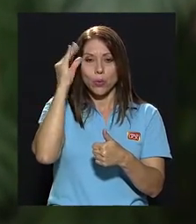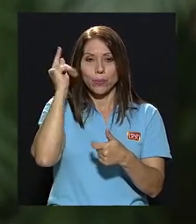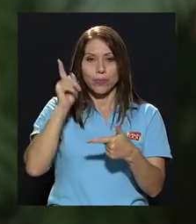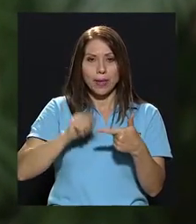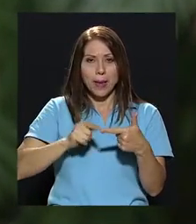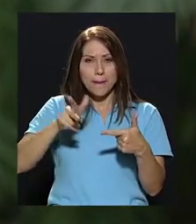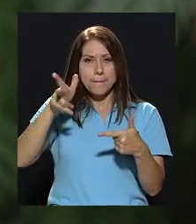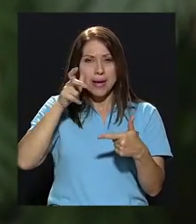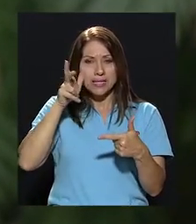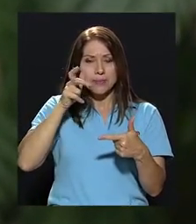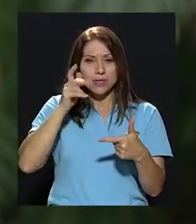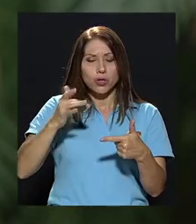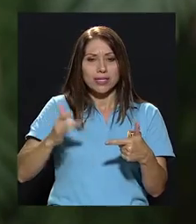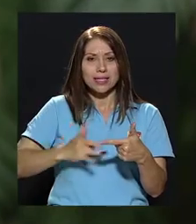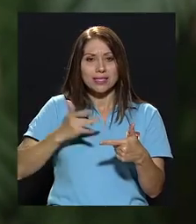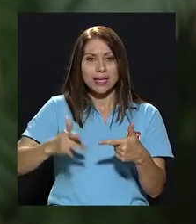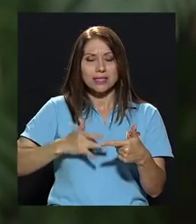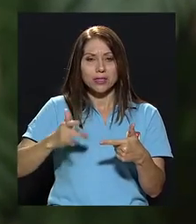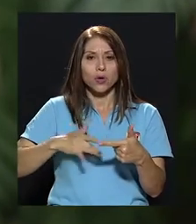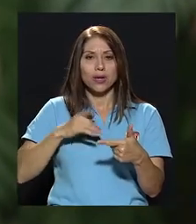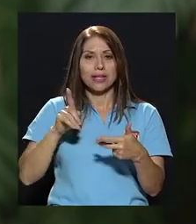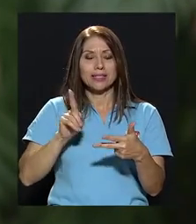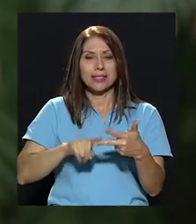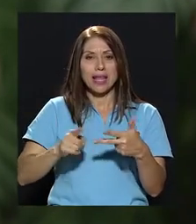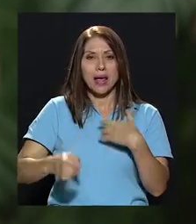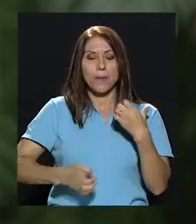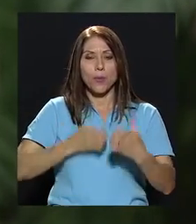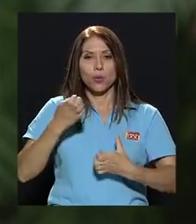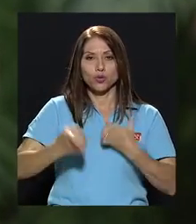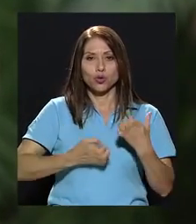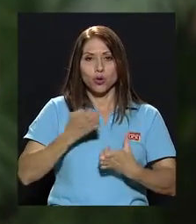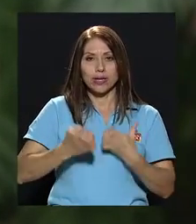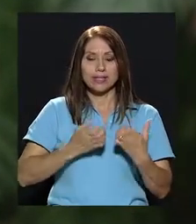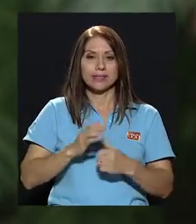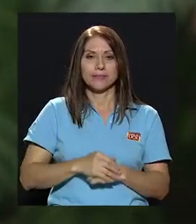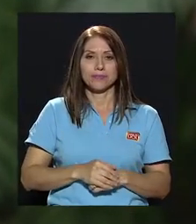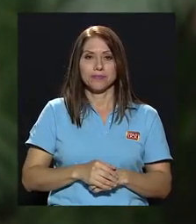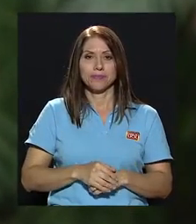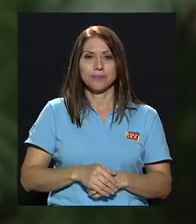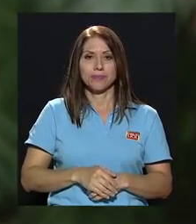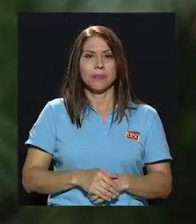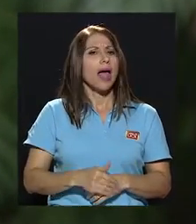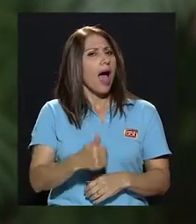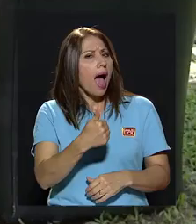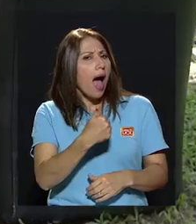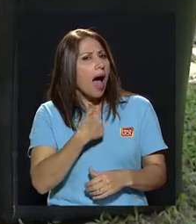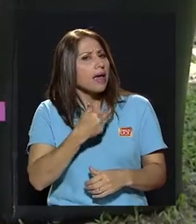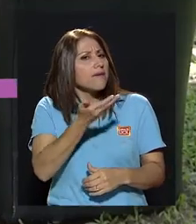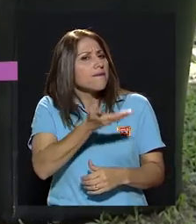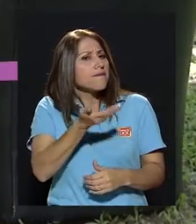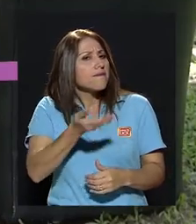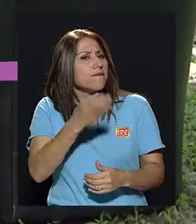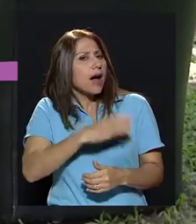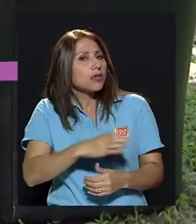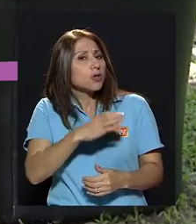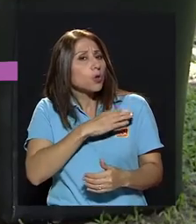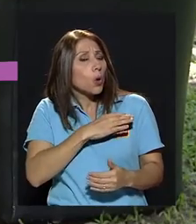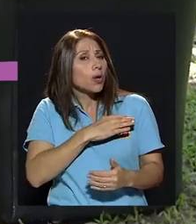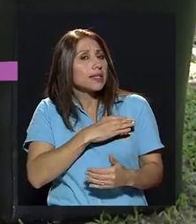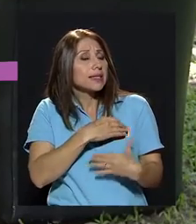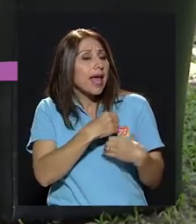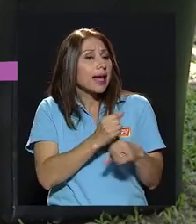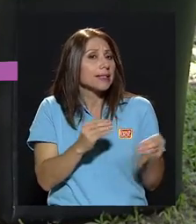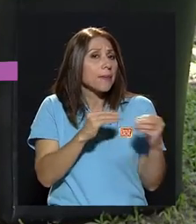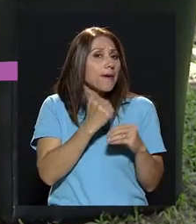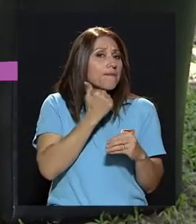percepciones, sensaciones y todo lo que son emociones. ¿Hay factores, Karina, que facilitan uno u otro,